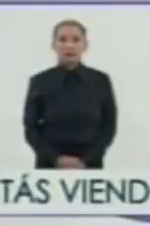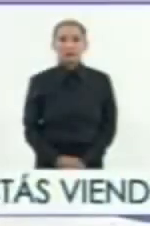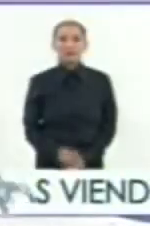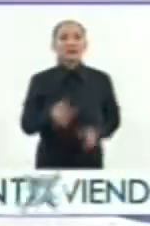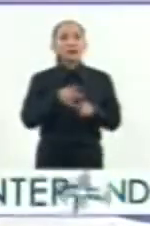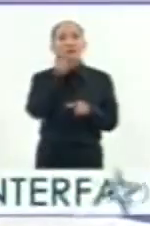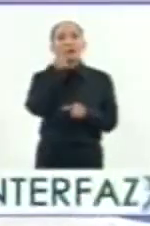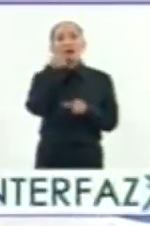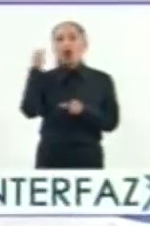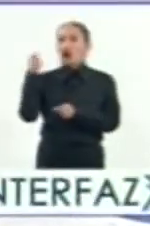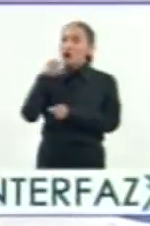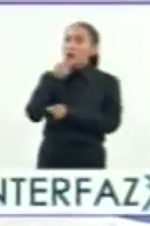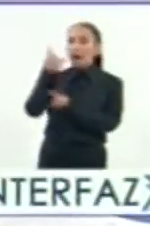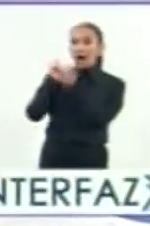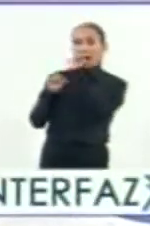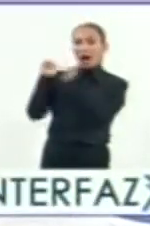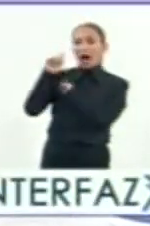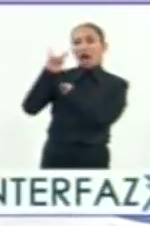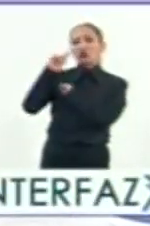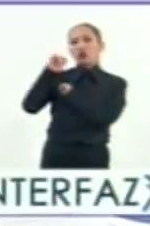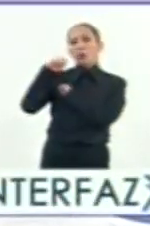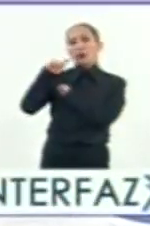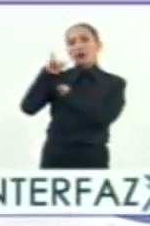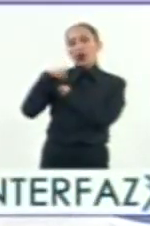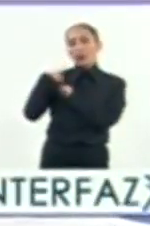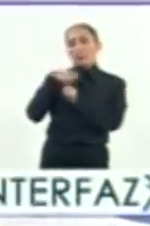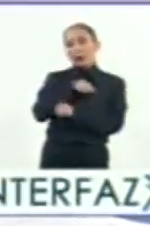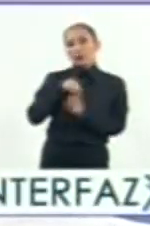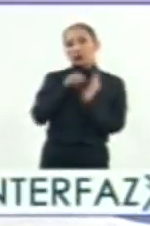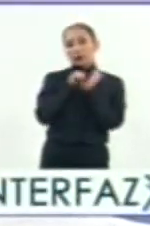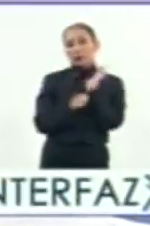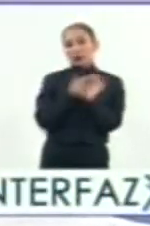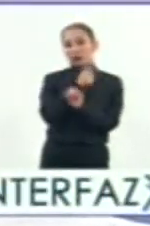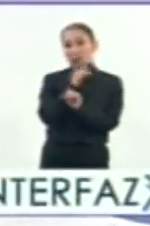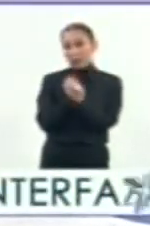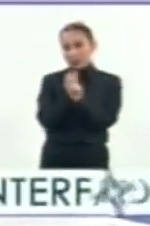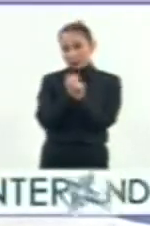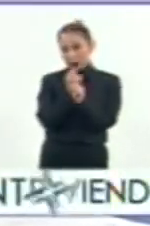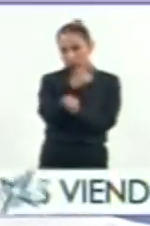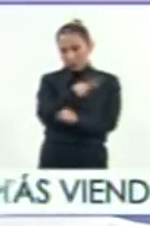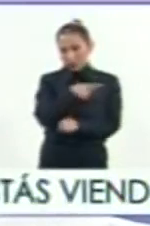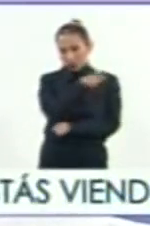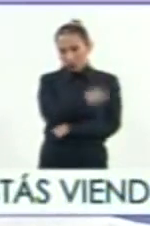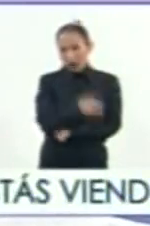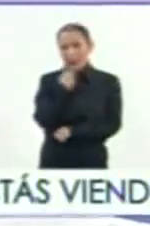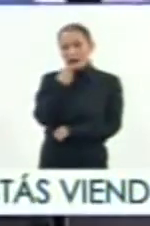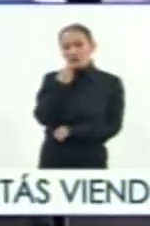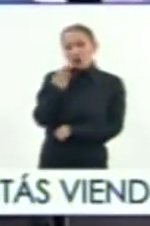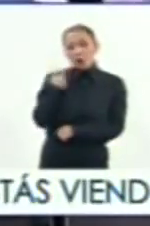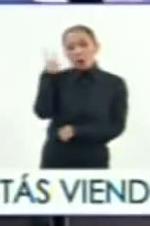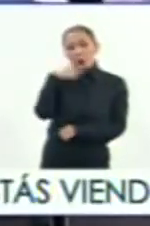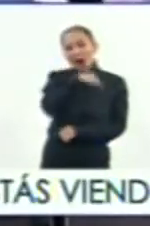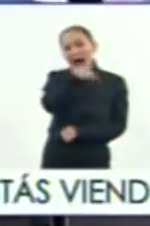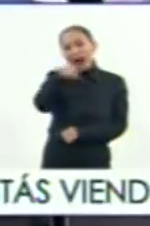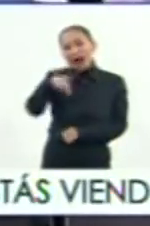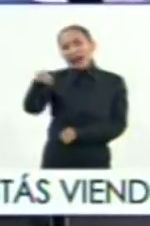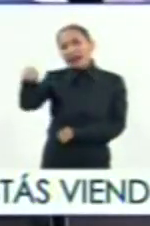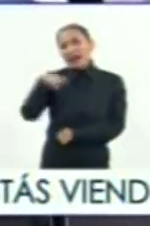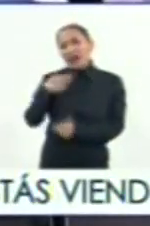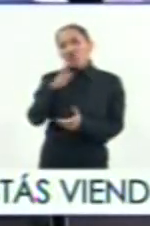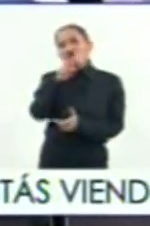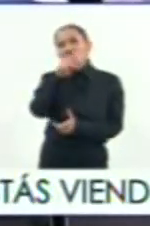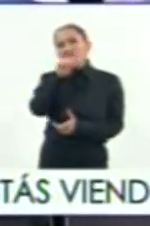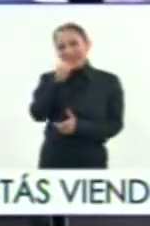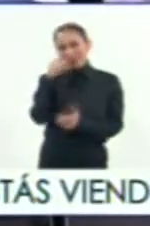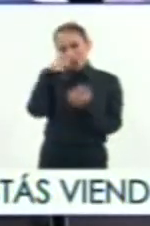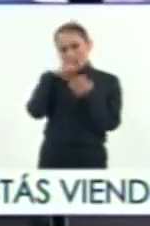Seguimos hablando con el arqueólogo Arturo Montero, miembro del Sistema Nacional de Investigadores. Estamos hablando sobre las rutas de Hernán Cortés que estableció en México y que